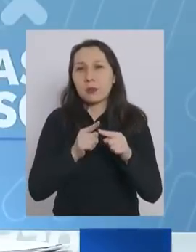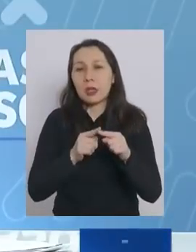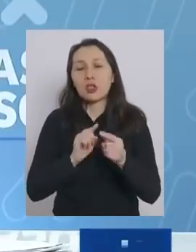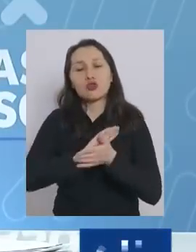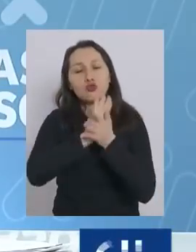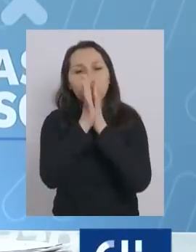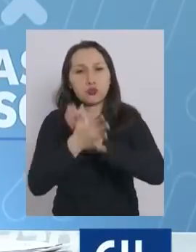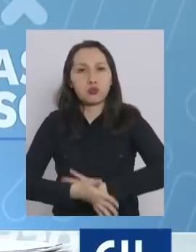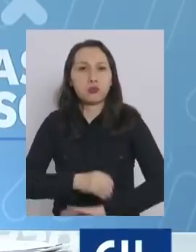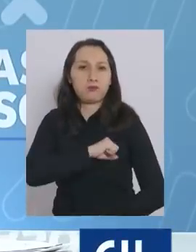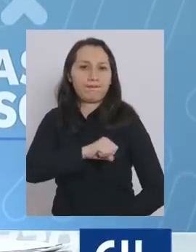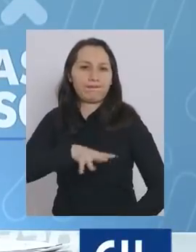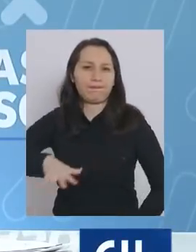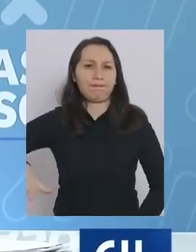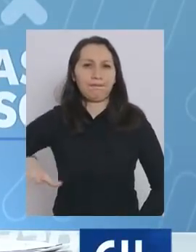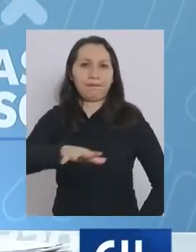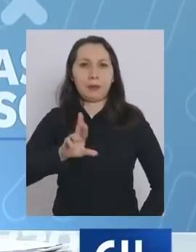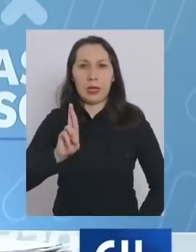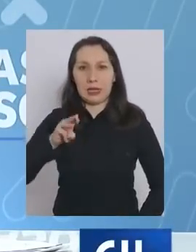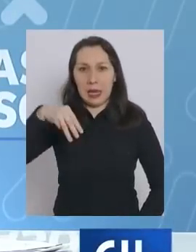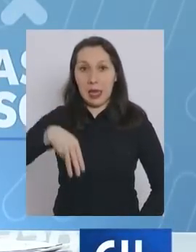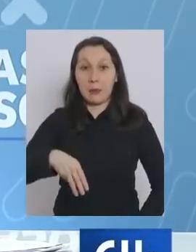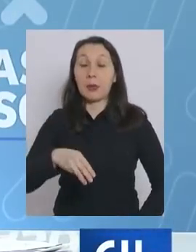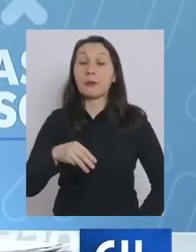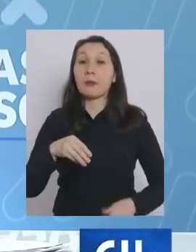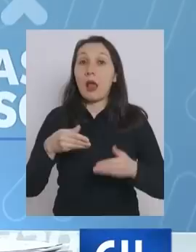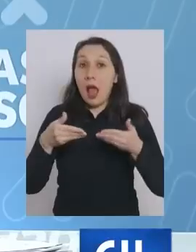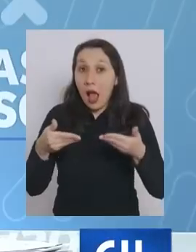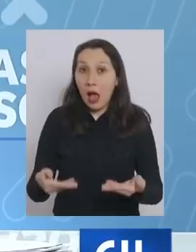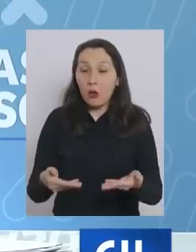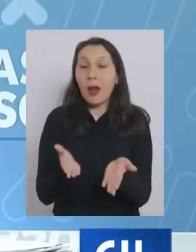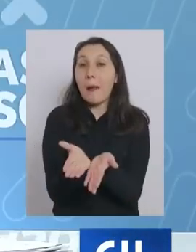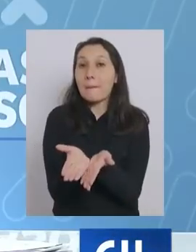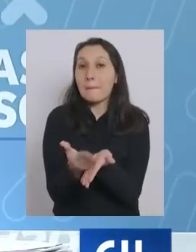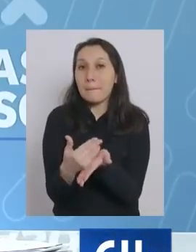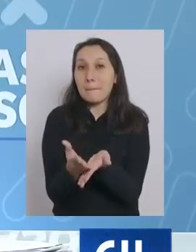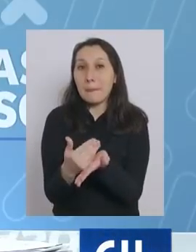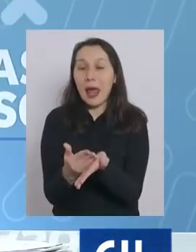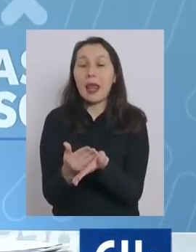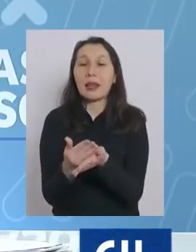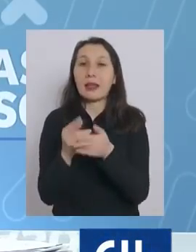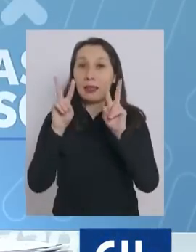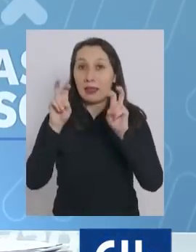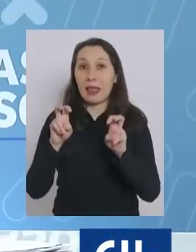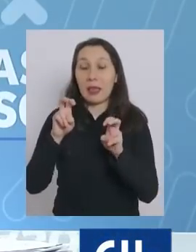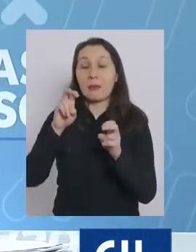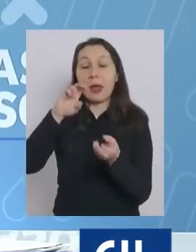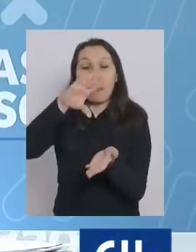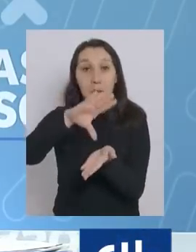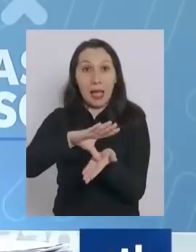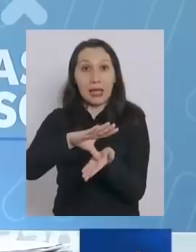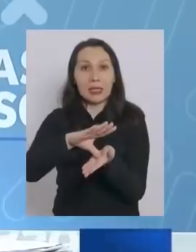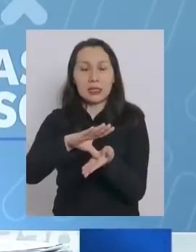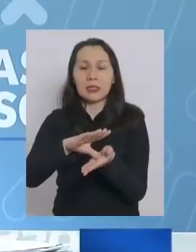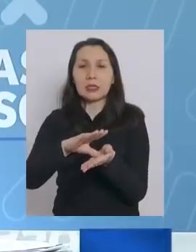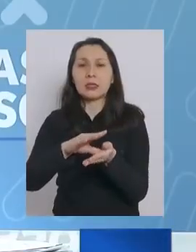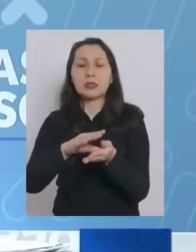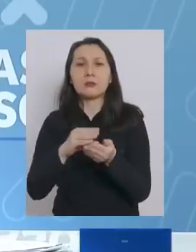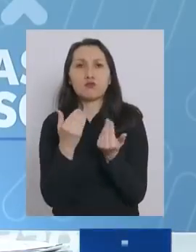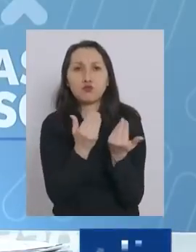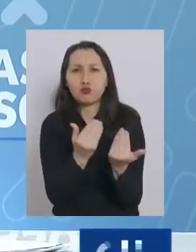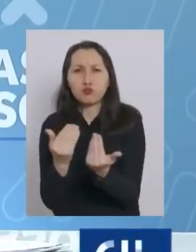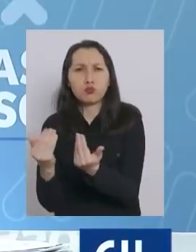metropolitana. Con respecto al avance que hemos tenido en el Plan Nacional e Intensivo de